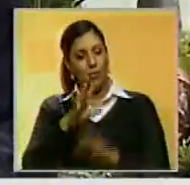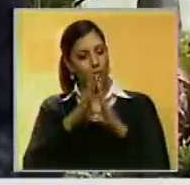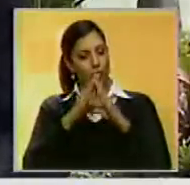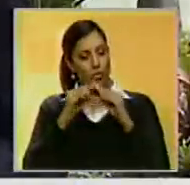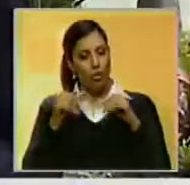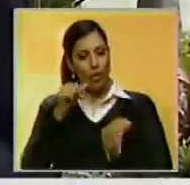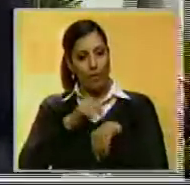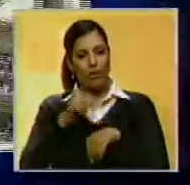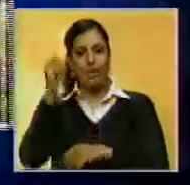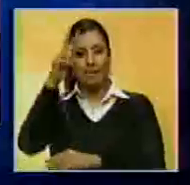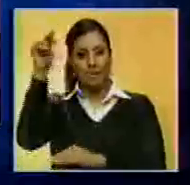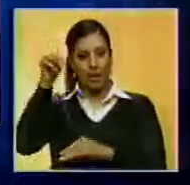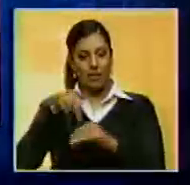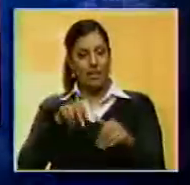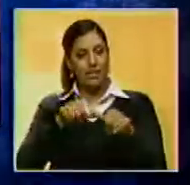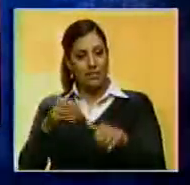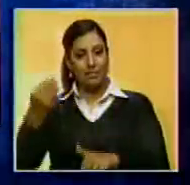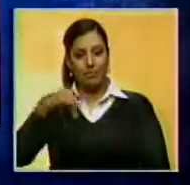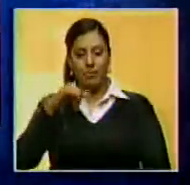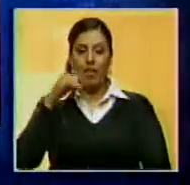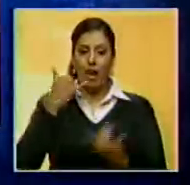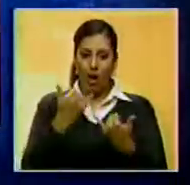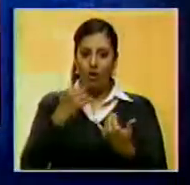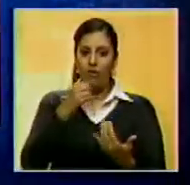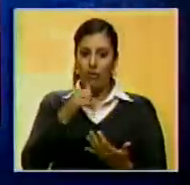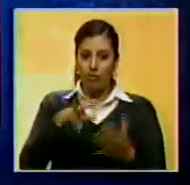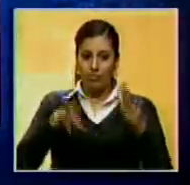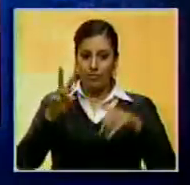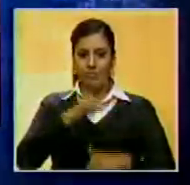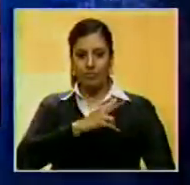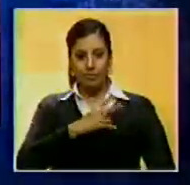hasta el momento desde la Asamblea Nacional. Sigan con más por ahora de la emisión meridiana de Noticiero Benevisión.